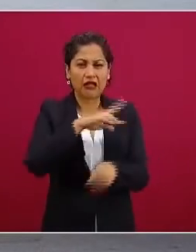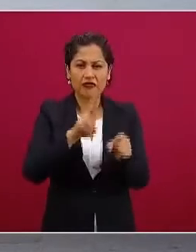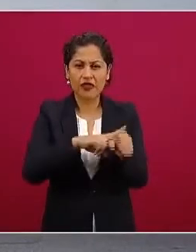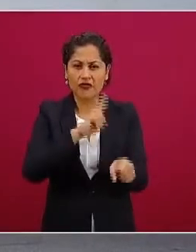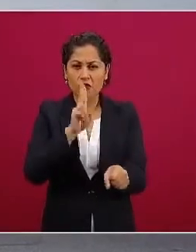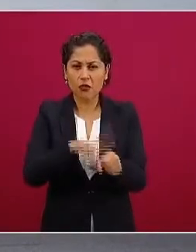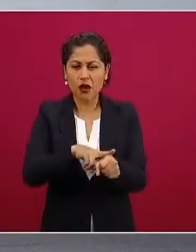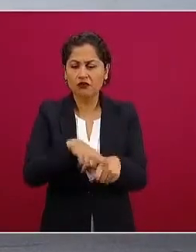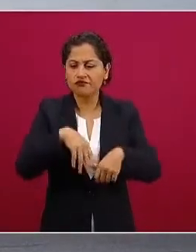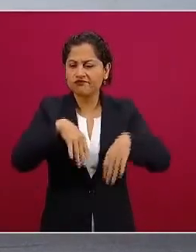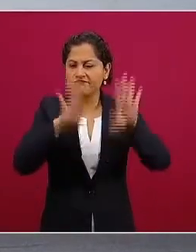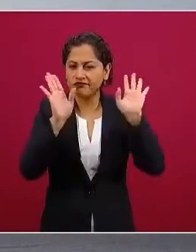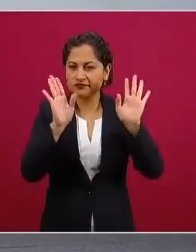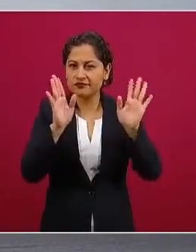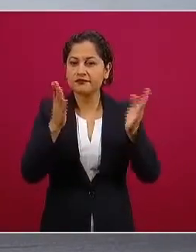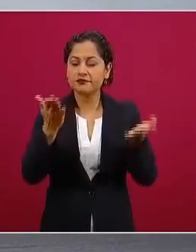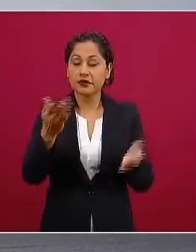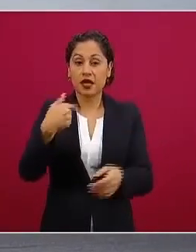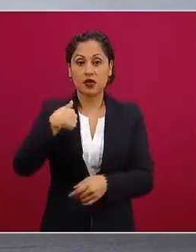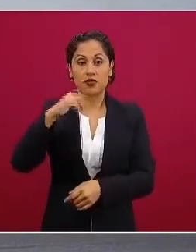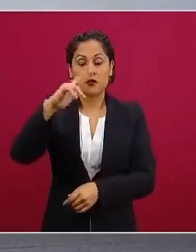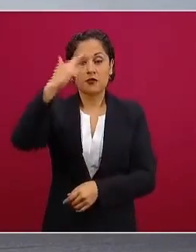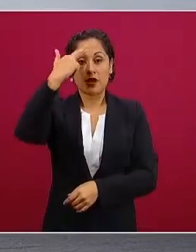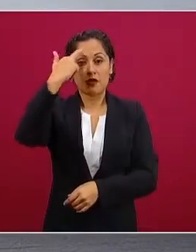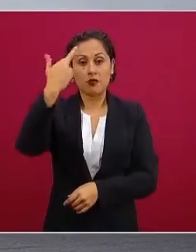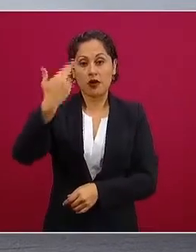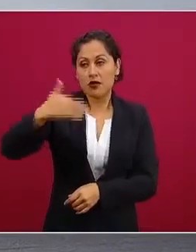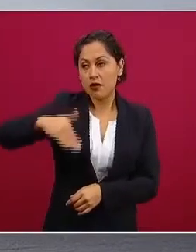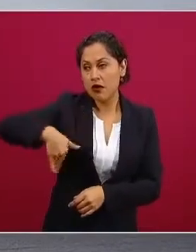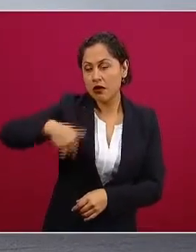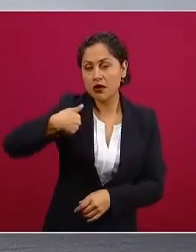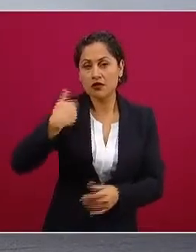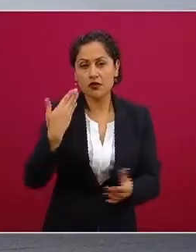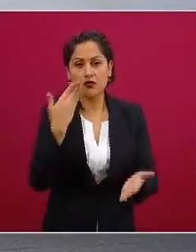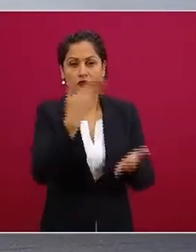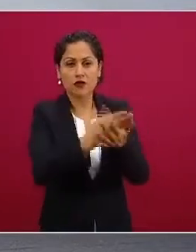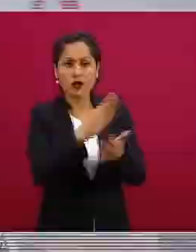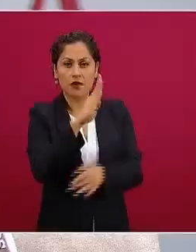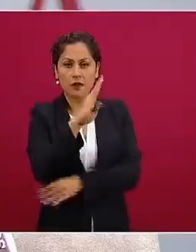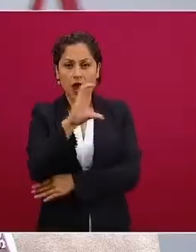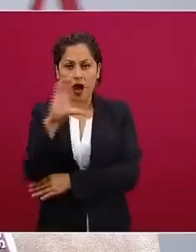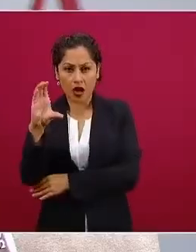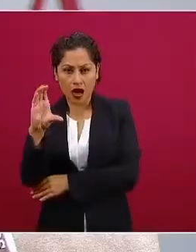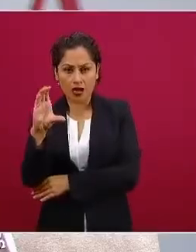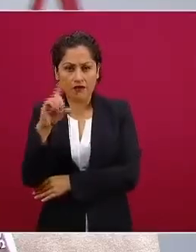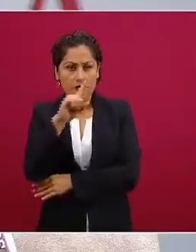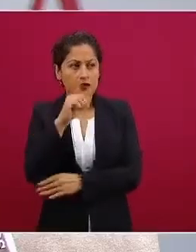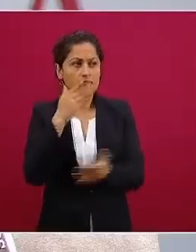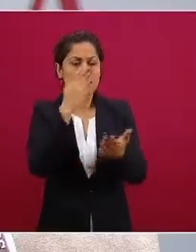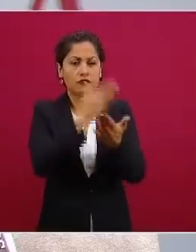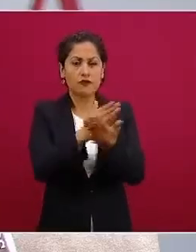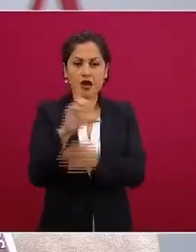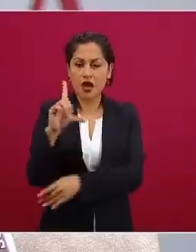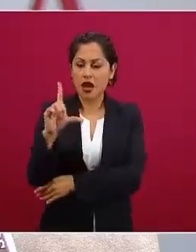a Baja California a la rumorosa y se molestaron porque